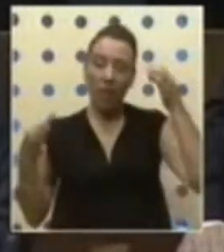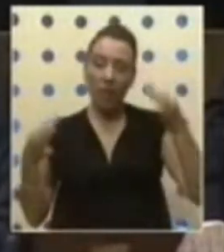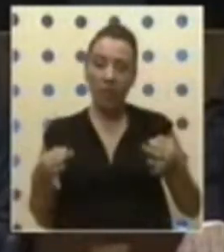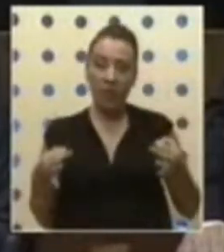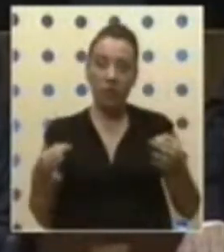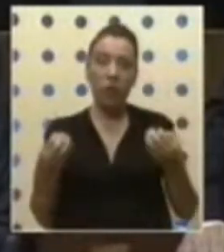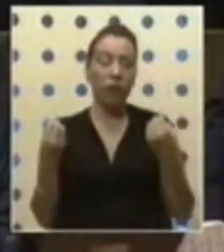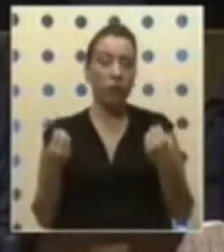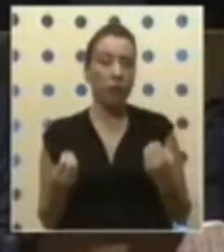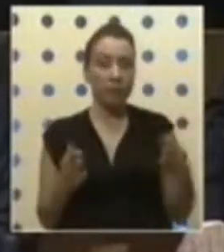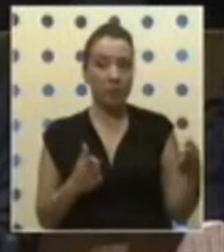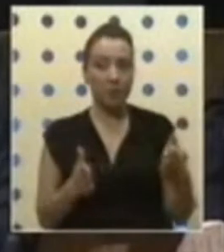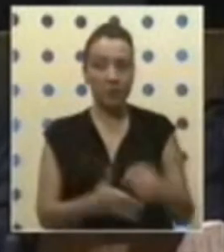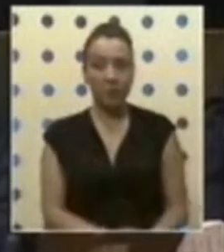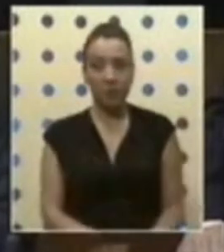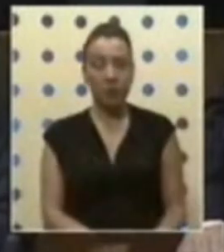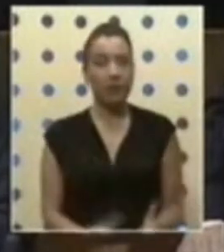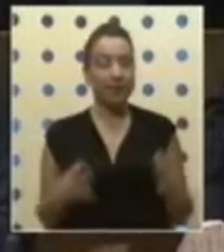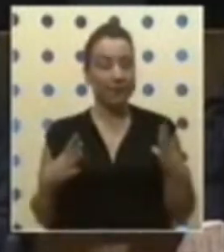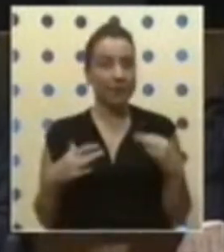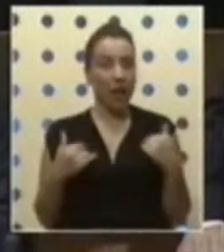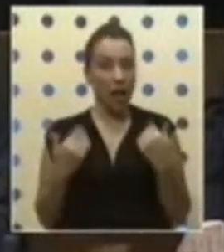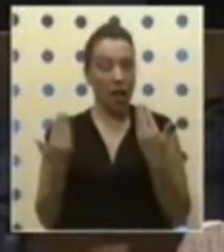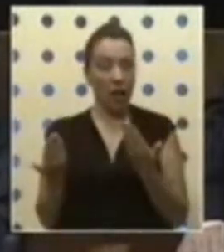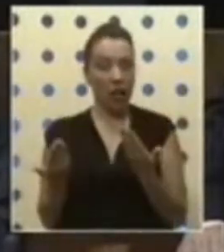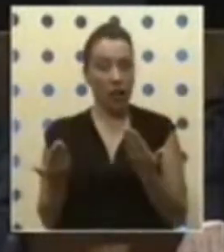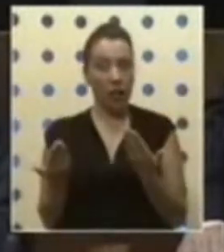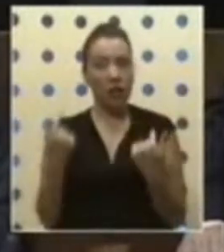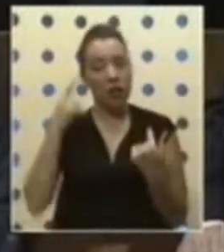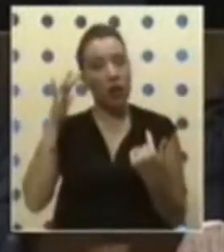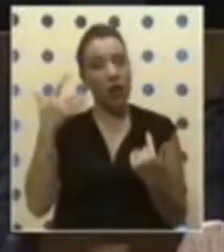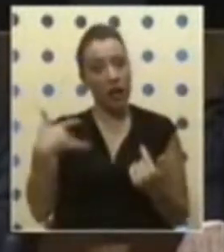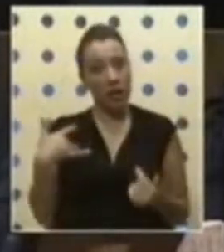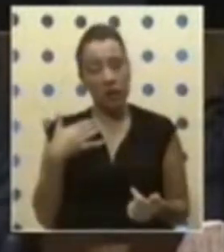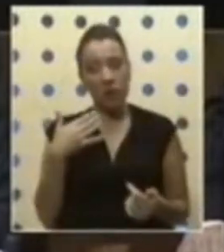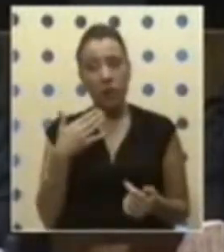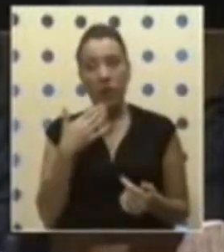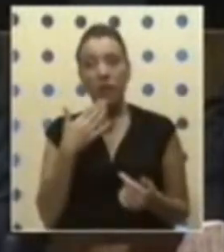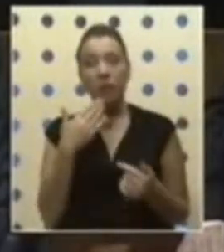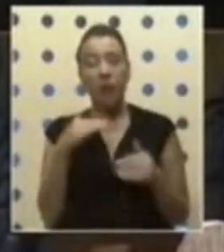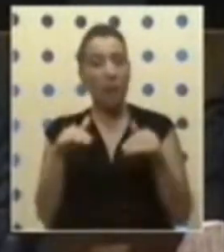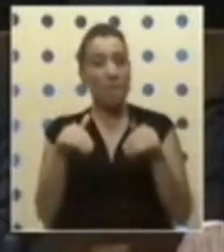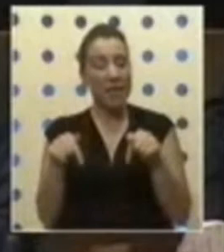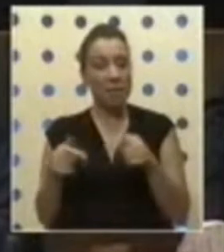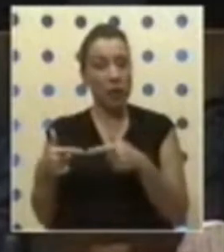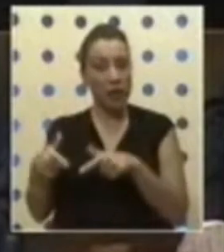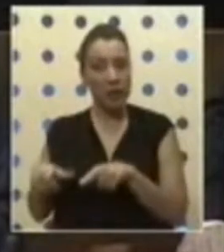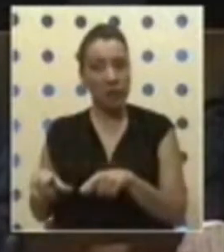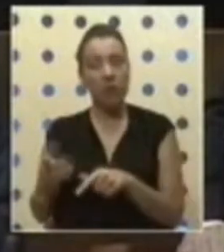que va en la dirección correcta. Nos alegramos de ello y creo que es necesario, así tal cual como a través de este mismo espacio,